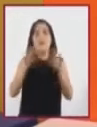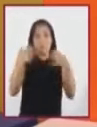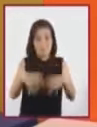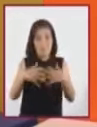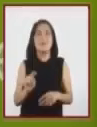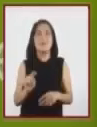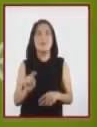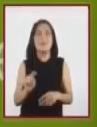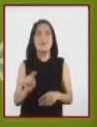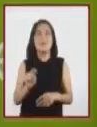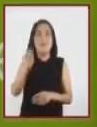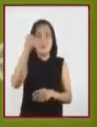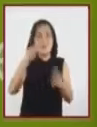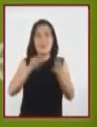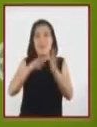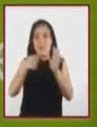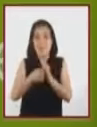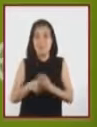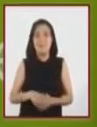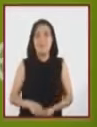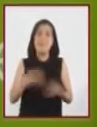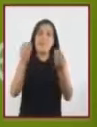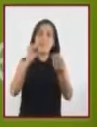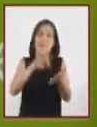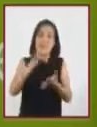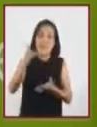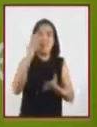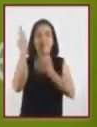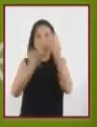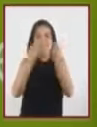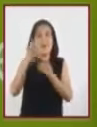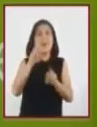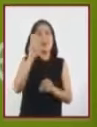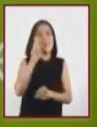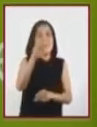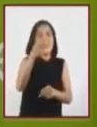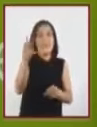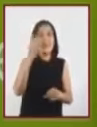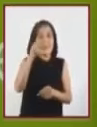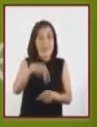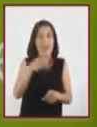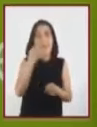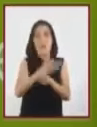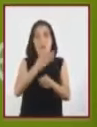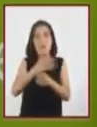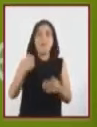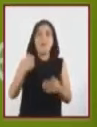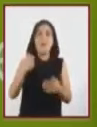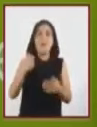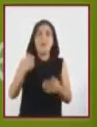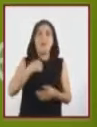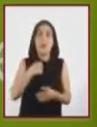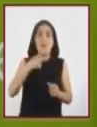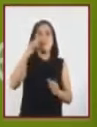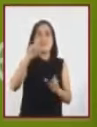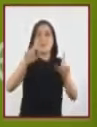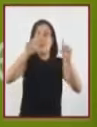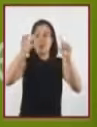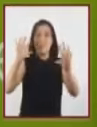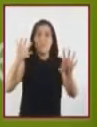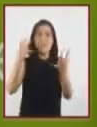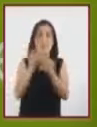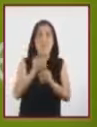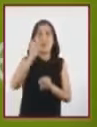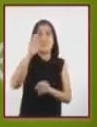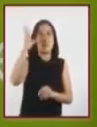y tecnológicos. Agradecemos a los estudiantes que nos siguen en la transmisión y ahora haremos una recapitulación